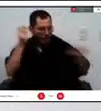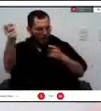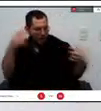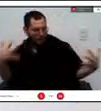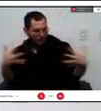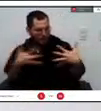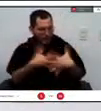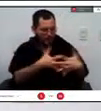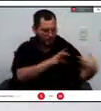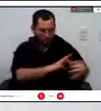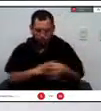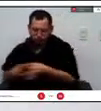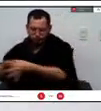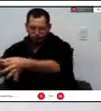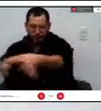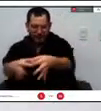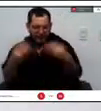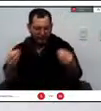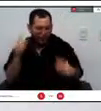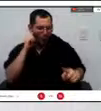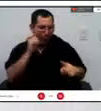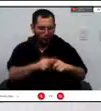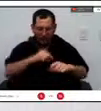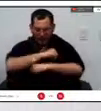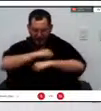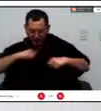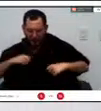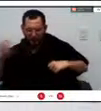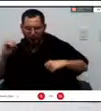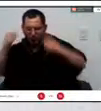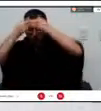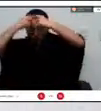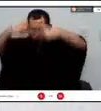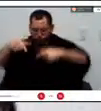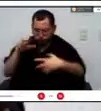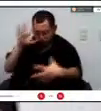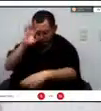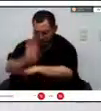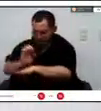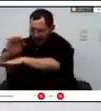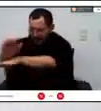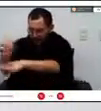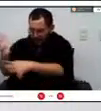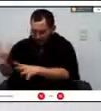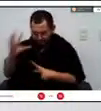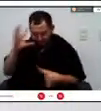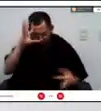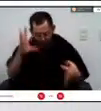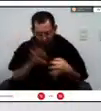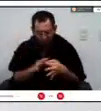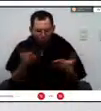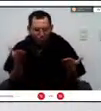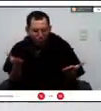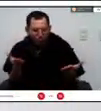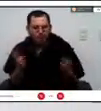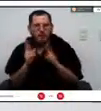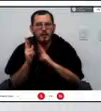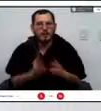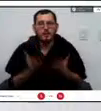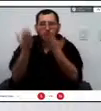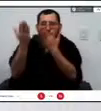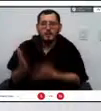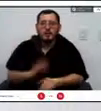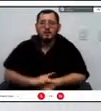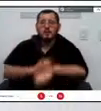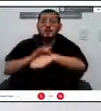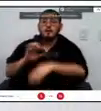públicas y esas entidades privadas en el marco de la emergencia adelante doctora Elizabeth tiene usted la palabra para que nos colabore con